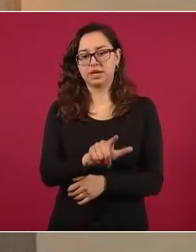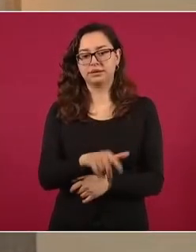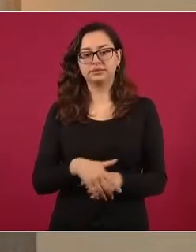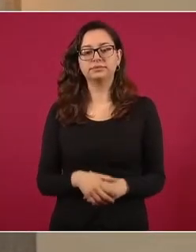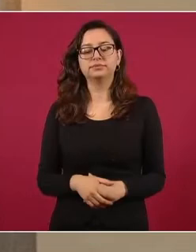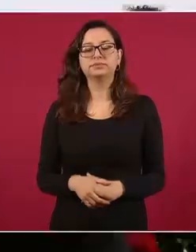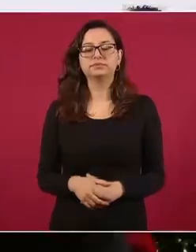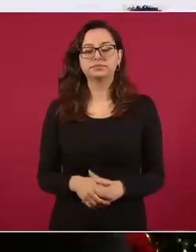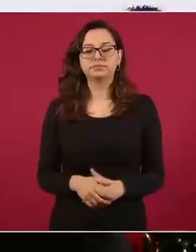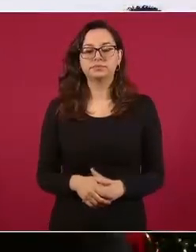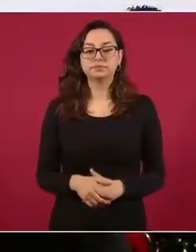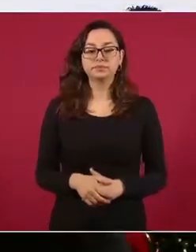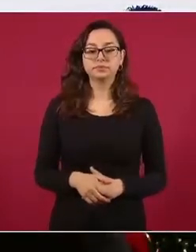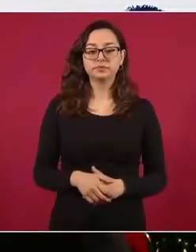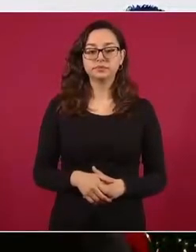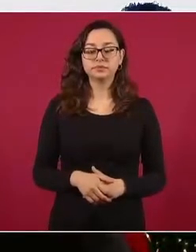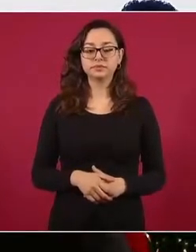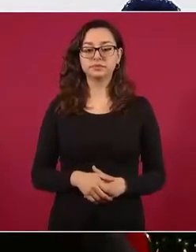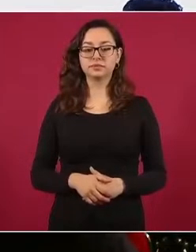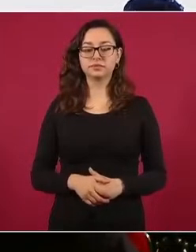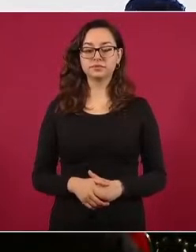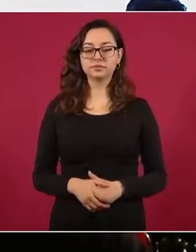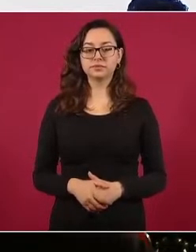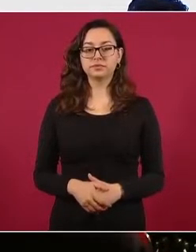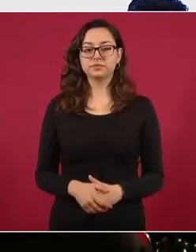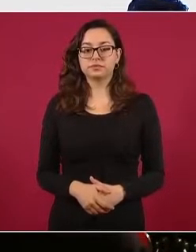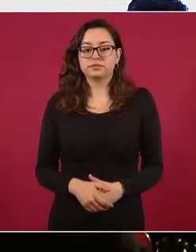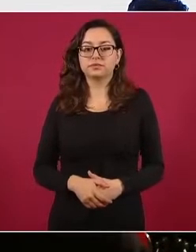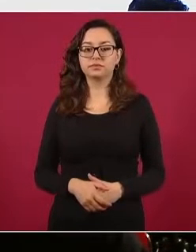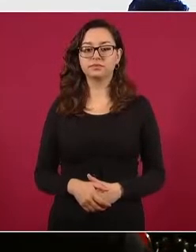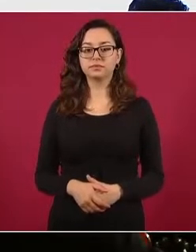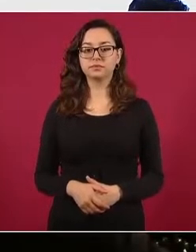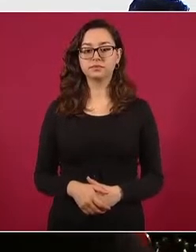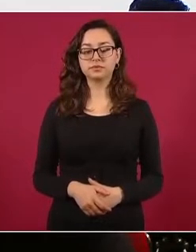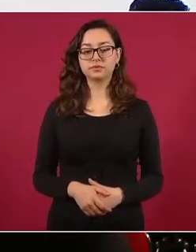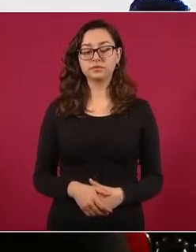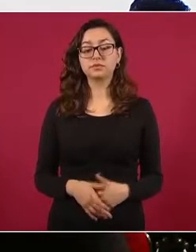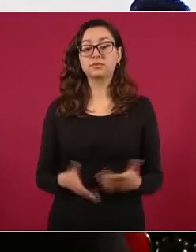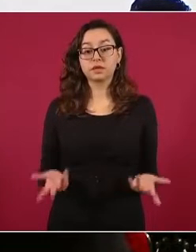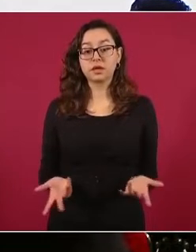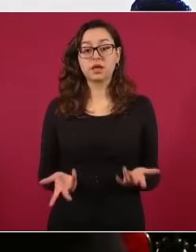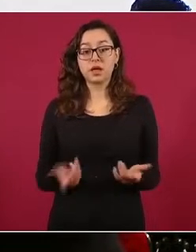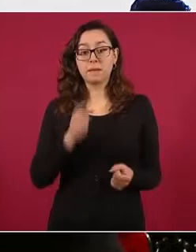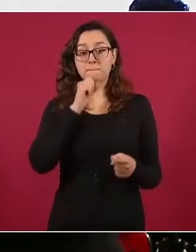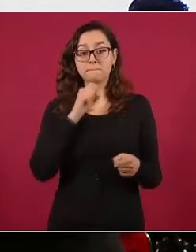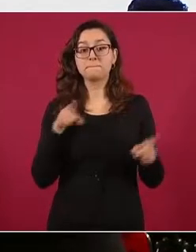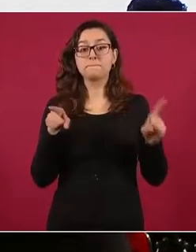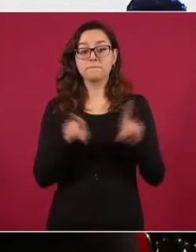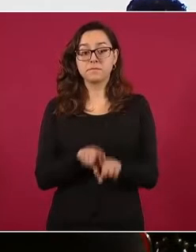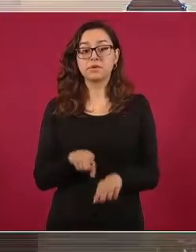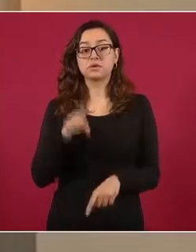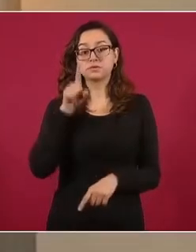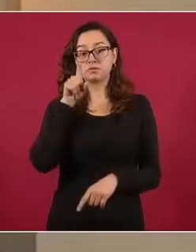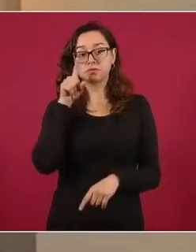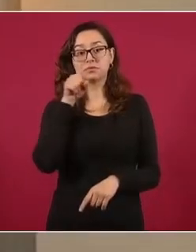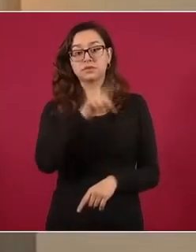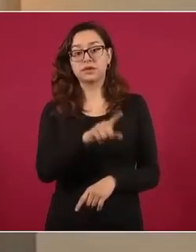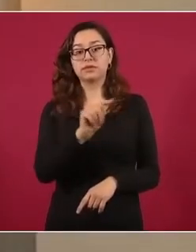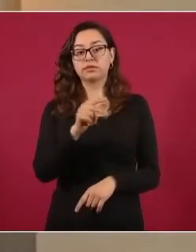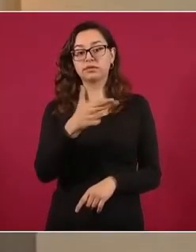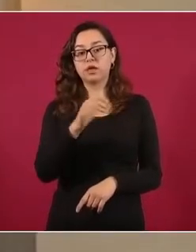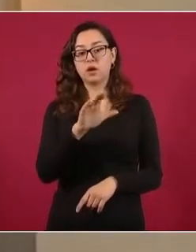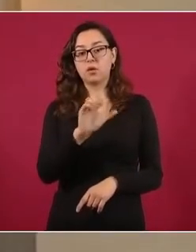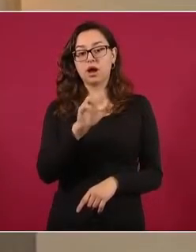También informar que fueron detenidos por elementos de la Policía Municipal de Tehuacán en flagrancia tres